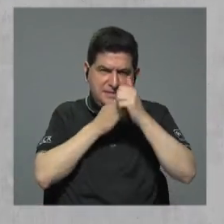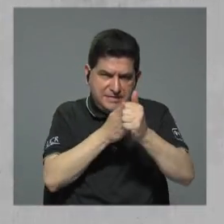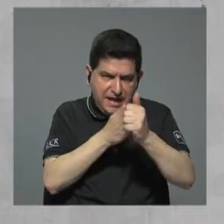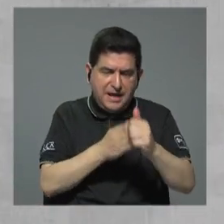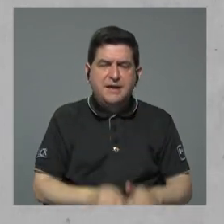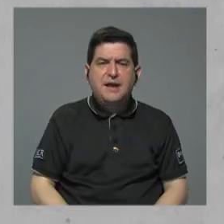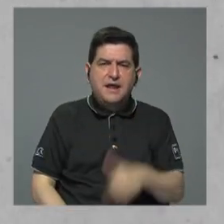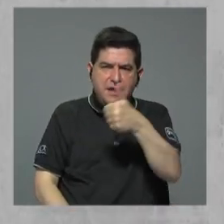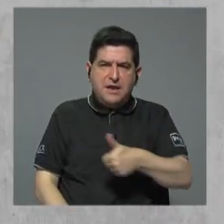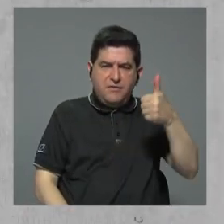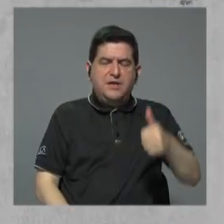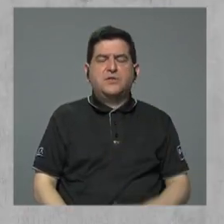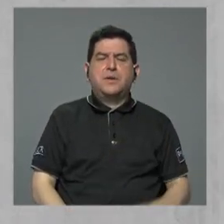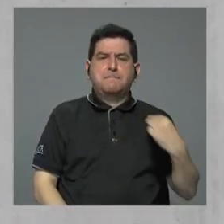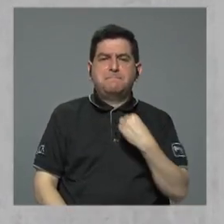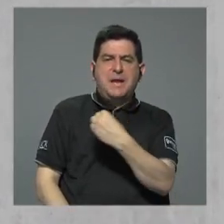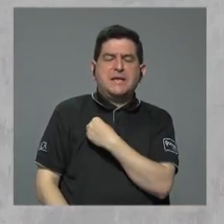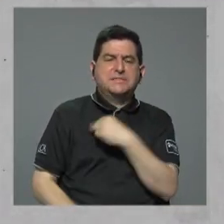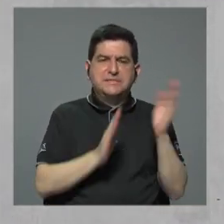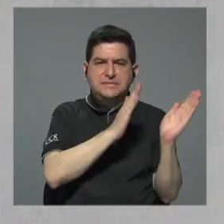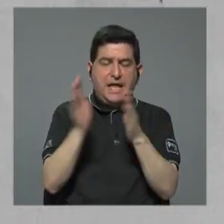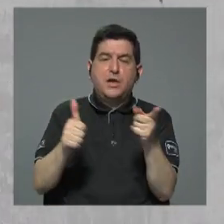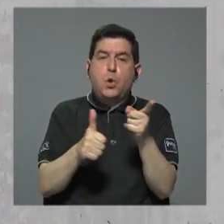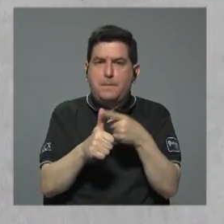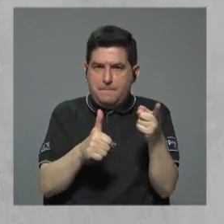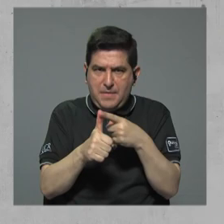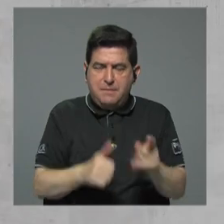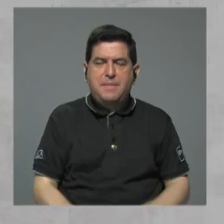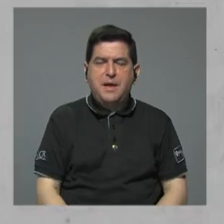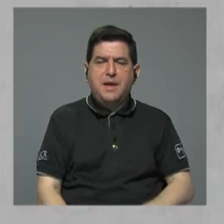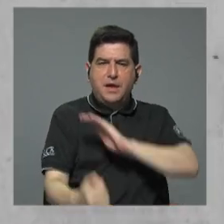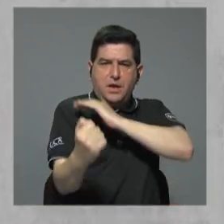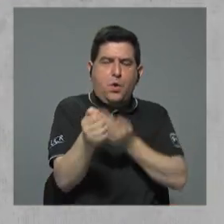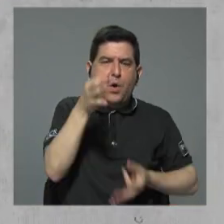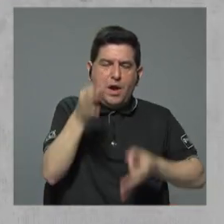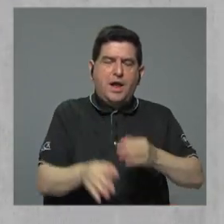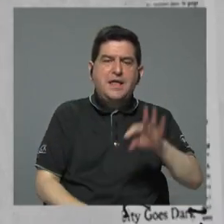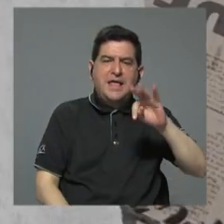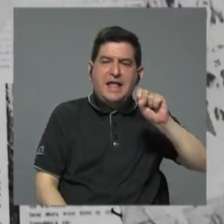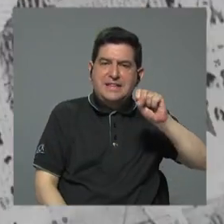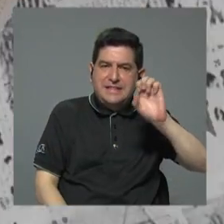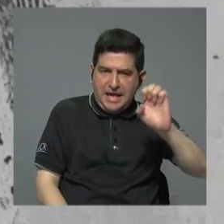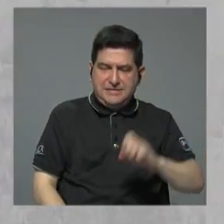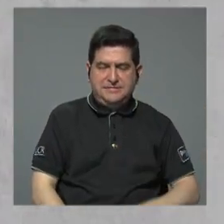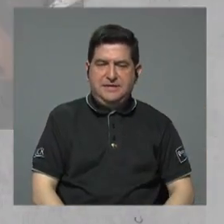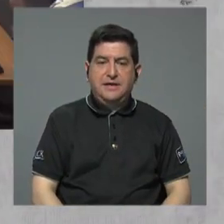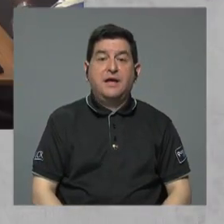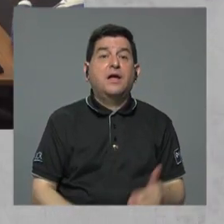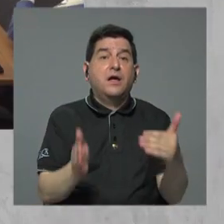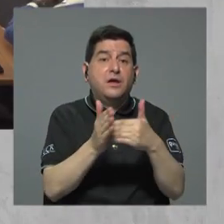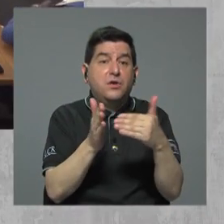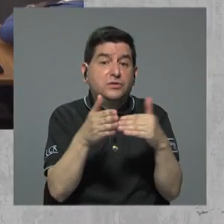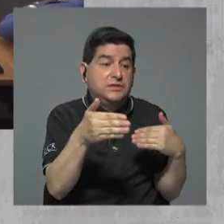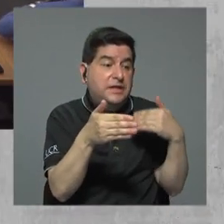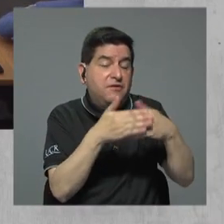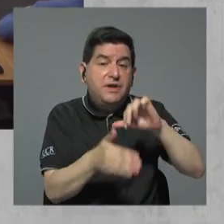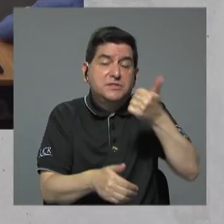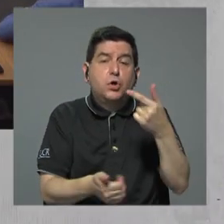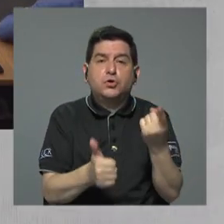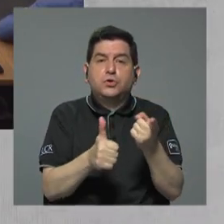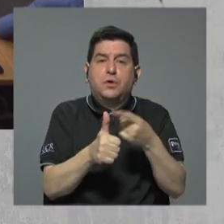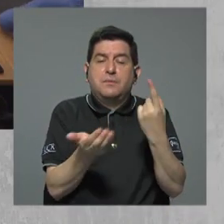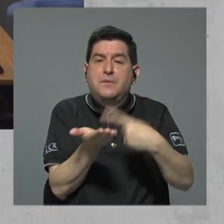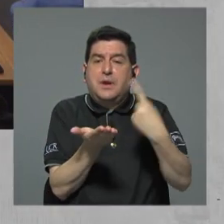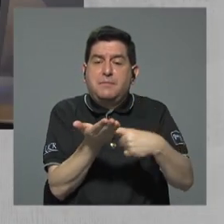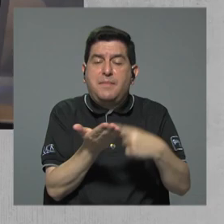rectoría de Mideplan en primer lugar al Poder Judicial y al Tribunal Supremo de Elecciones Y nuevamente se aproxima otro primer debate